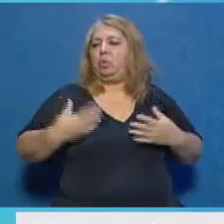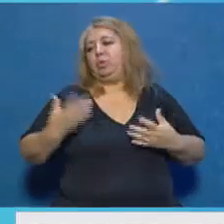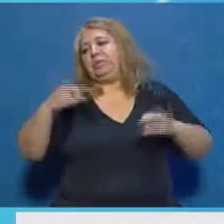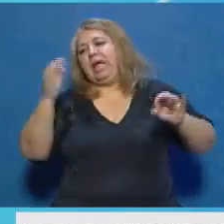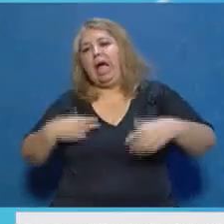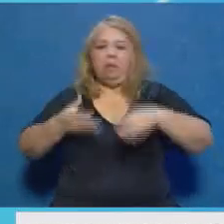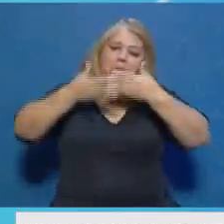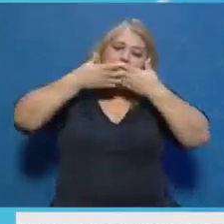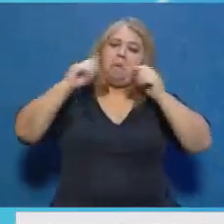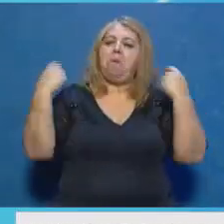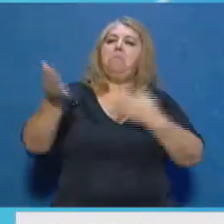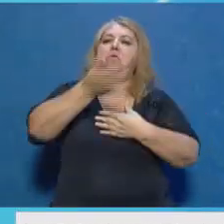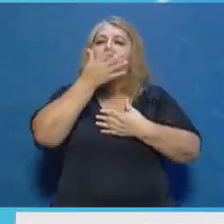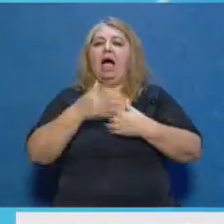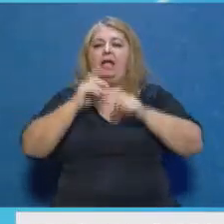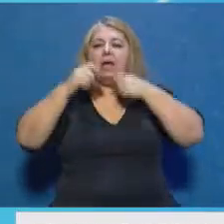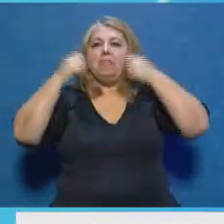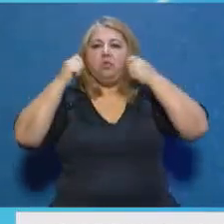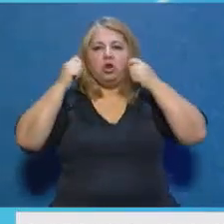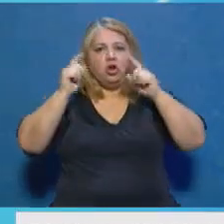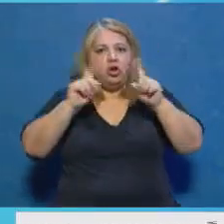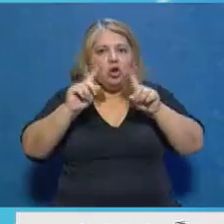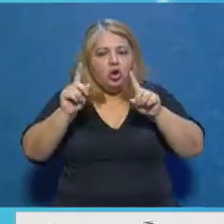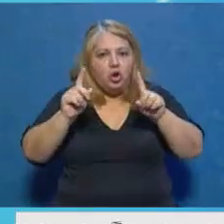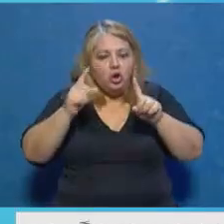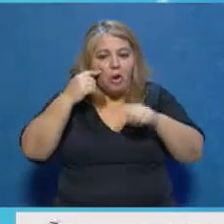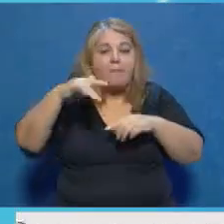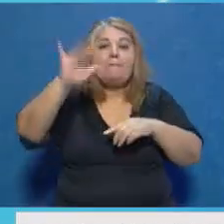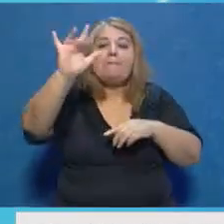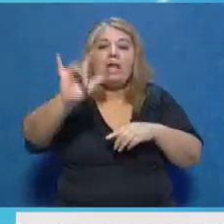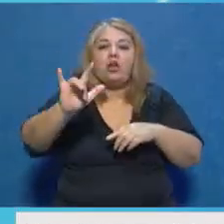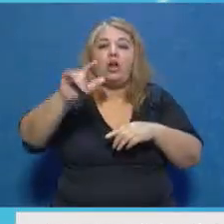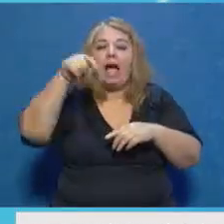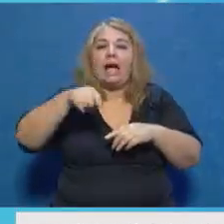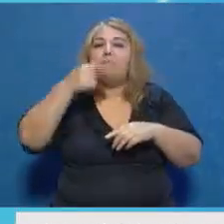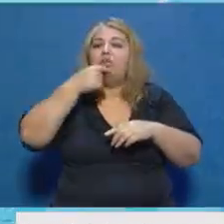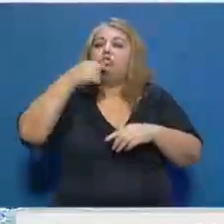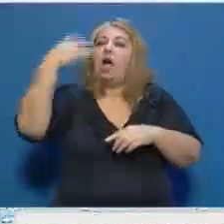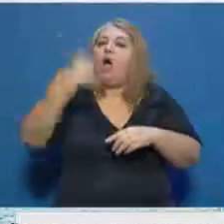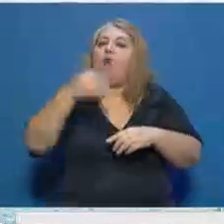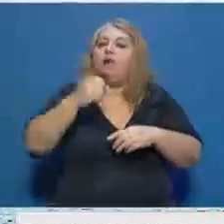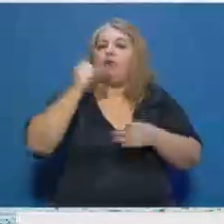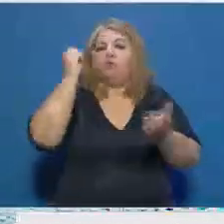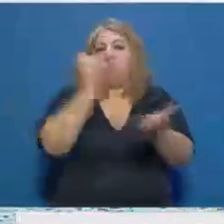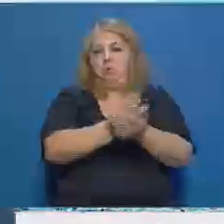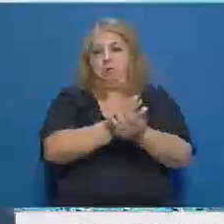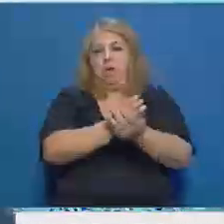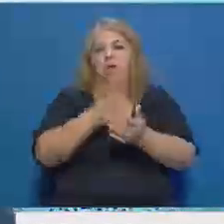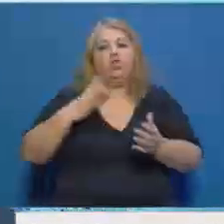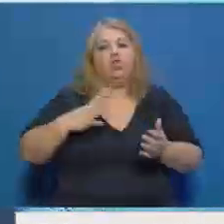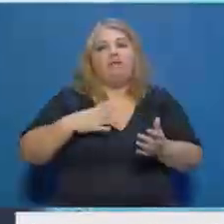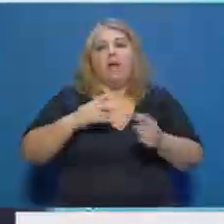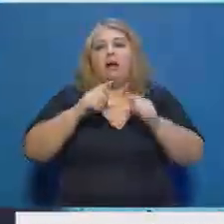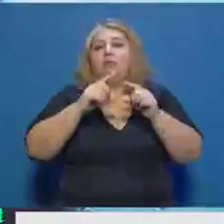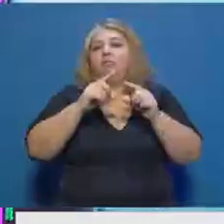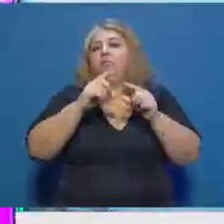usemos a partir del miércoles, recuerden lo que acabamos de escuchar, en la provincia será obligatorio y se va a multar todavía no se establece con cuánto,